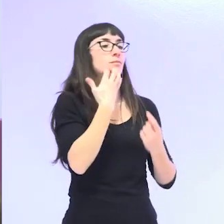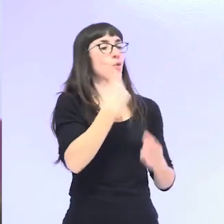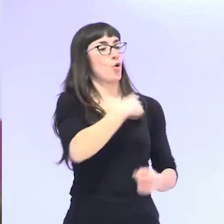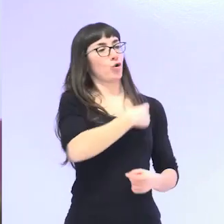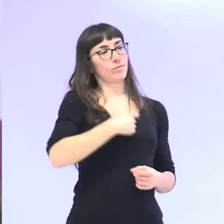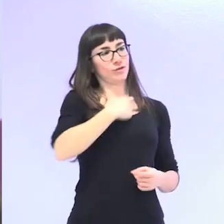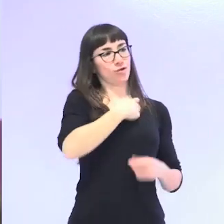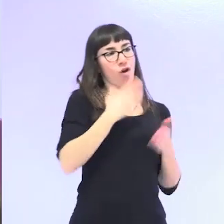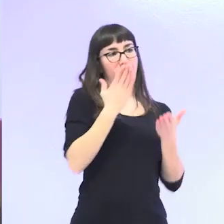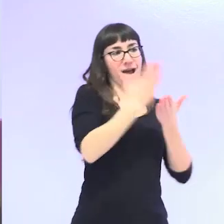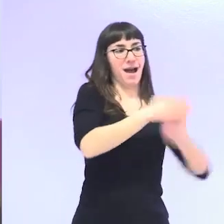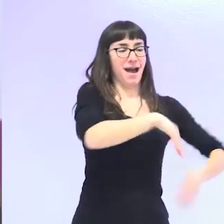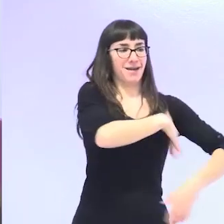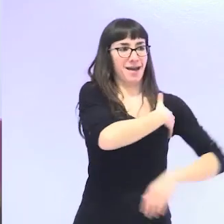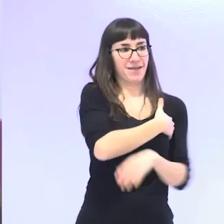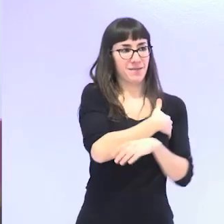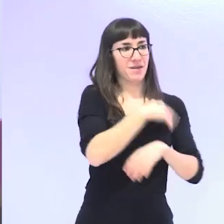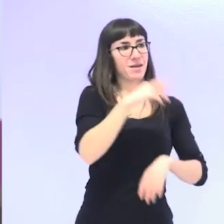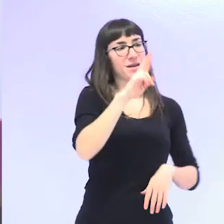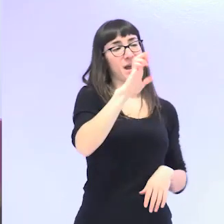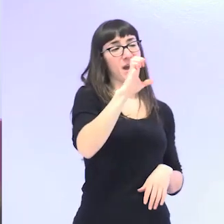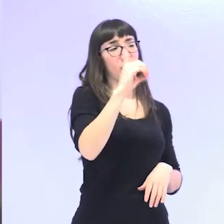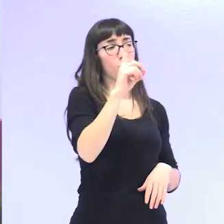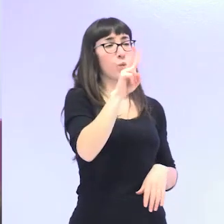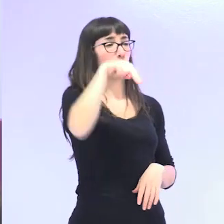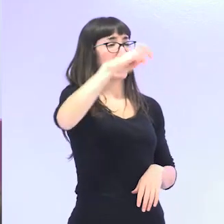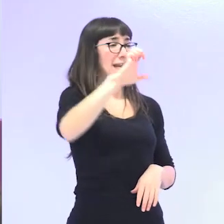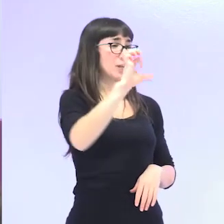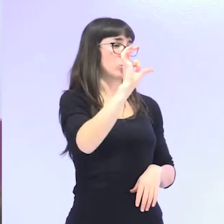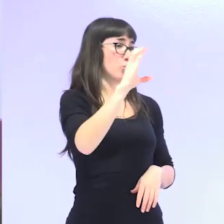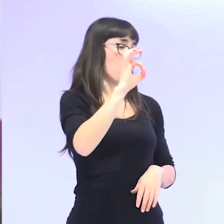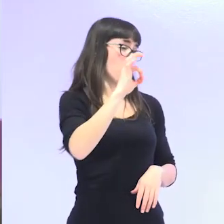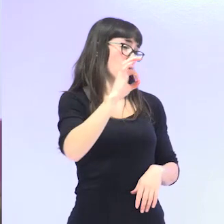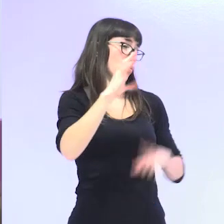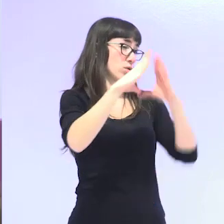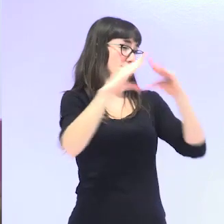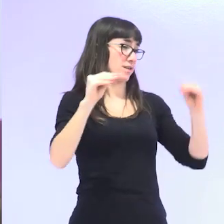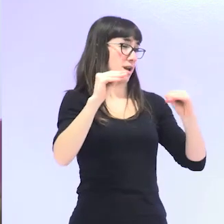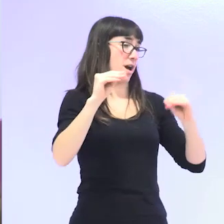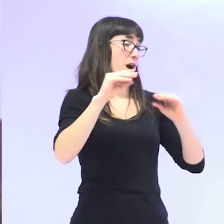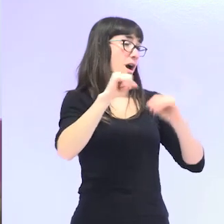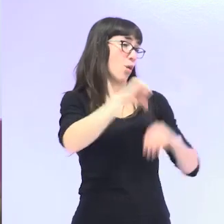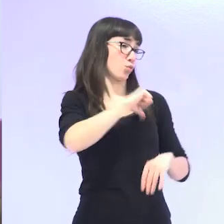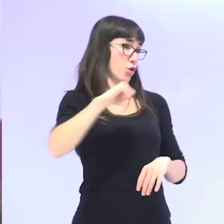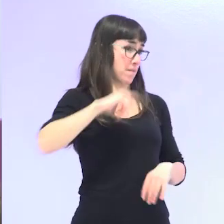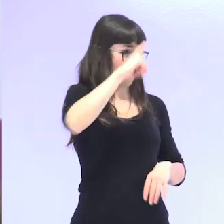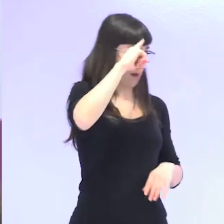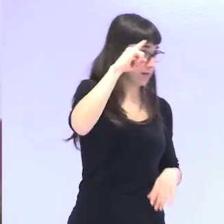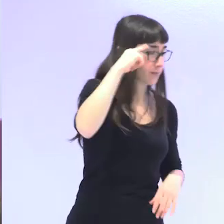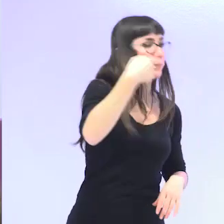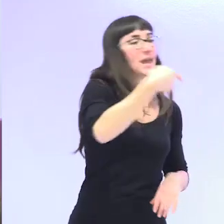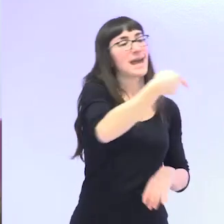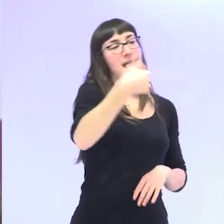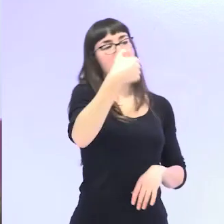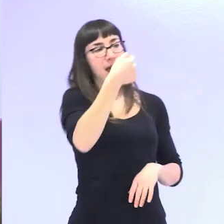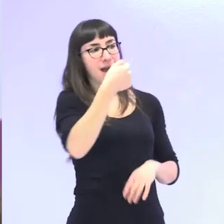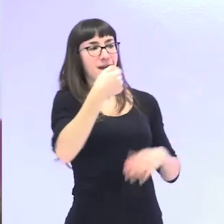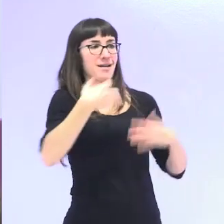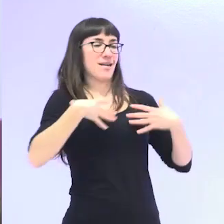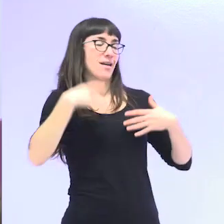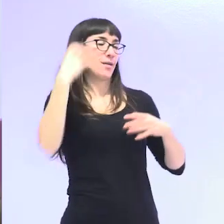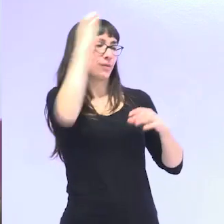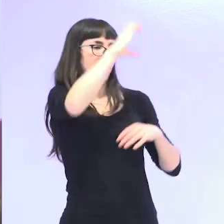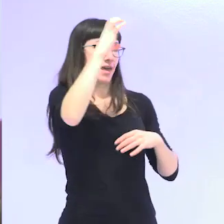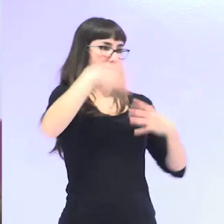Académica de la Cátedra UNESCO de la Red UNIT-WIN de la Universidad Autónoma de Madrid, el grupo AG-CULAB de la Facultad de Ciencias de la Salud del Centro